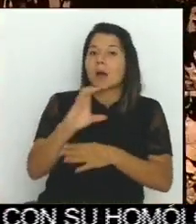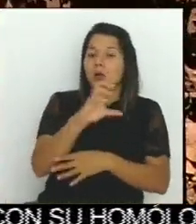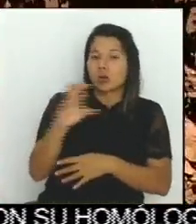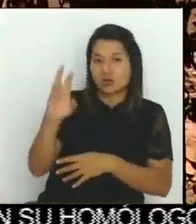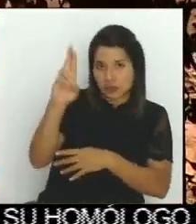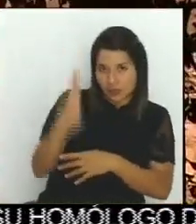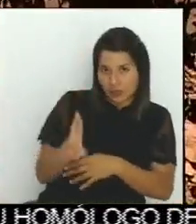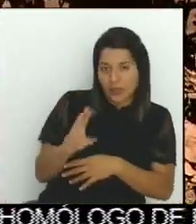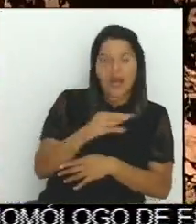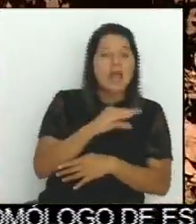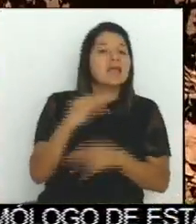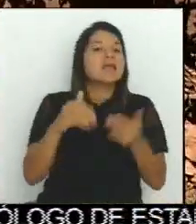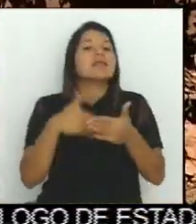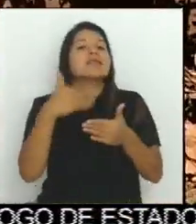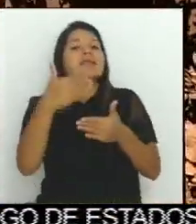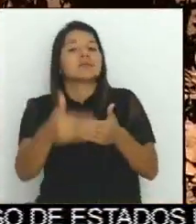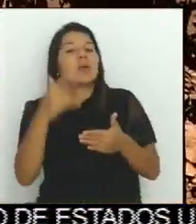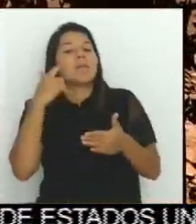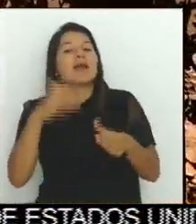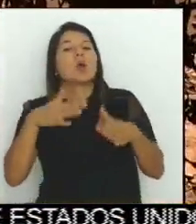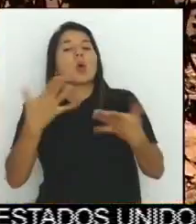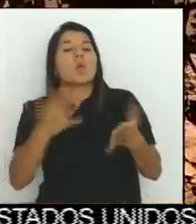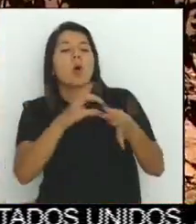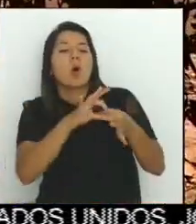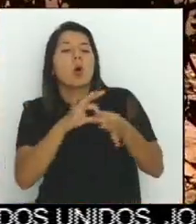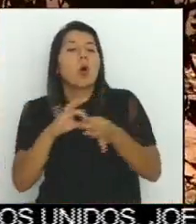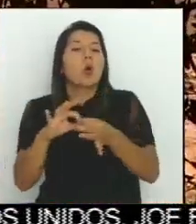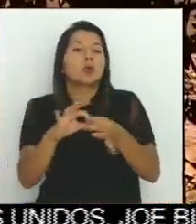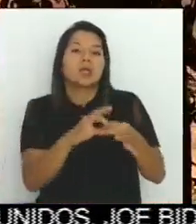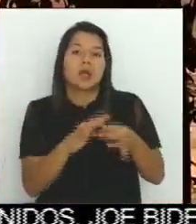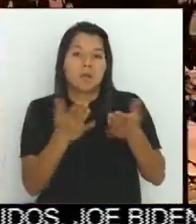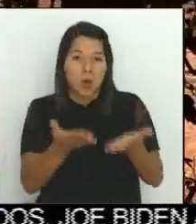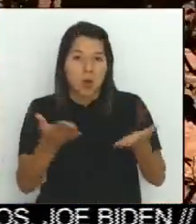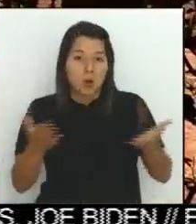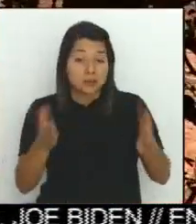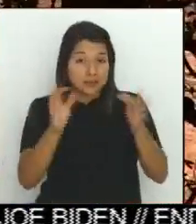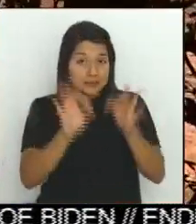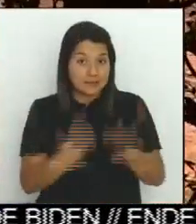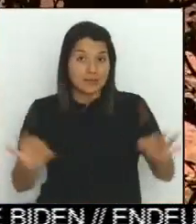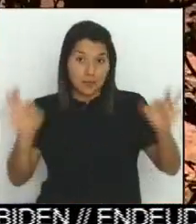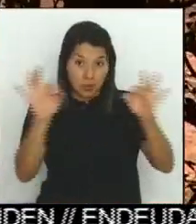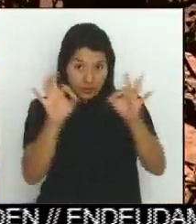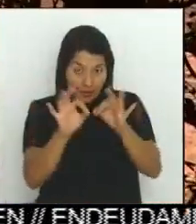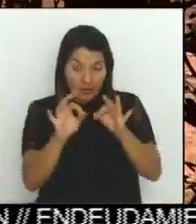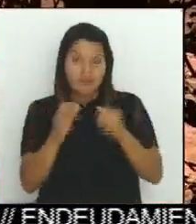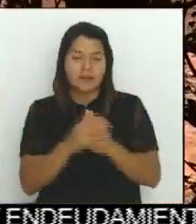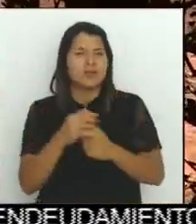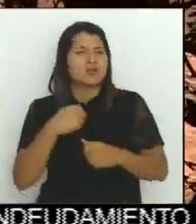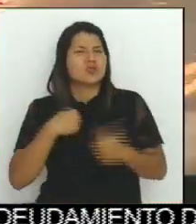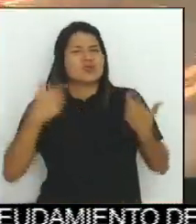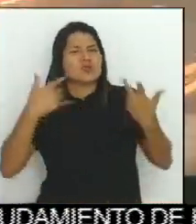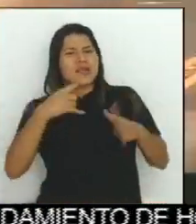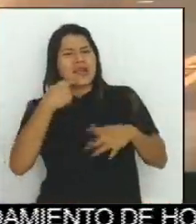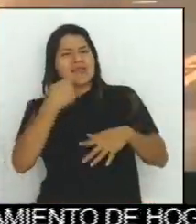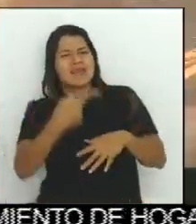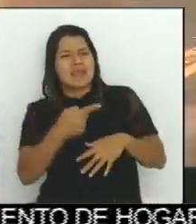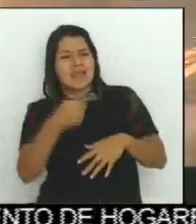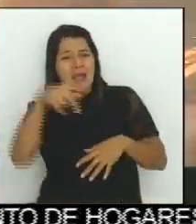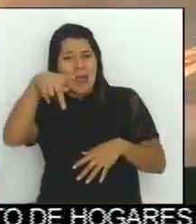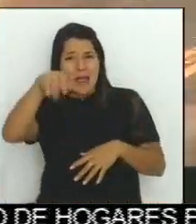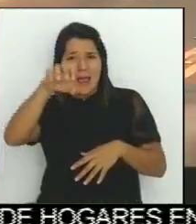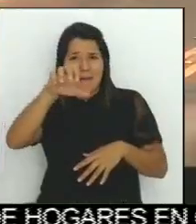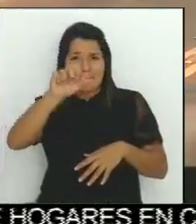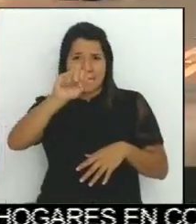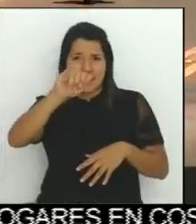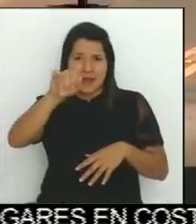cosas importantes. Yo vengo diciendo hace rato que ese peaje y esos peajes, la gente los paga y no ve nada